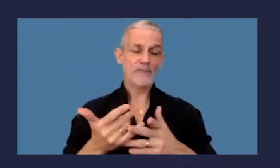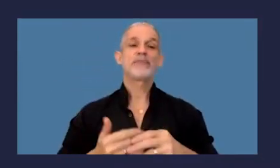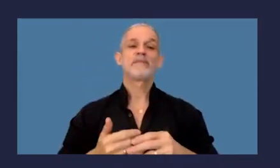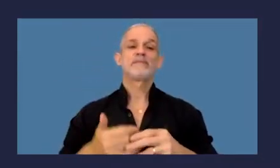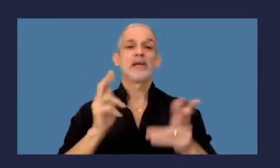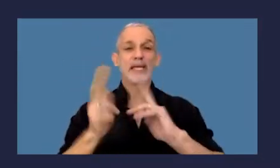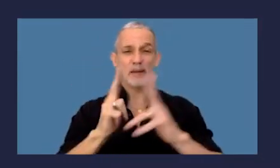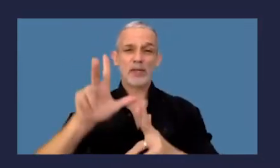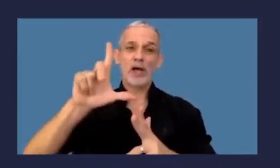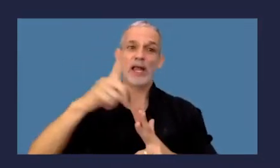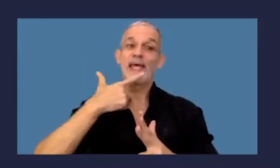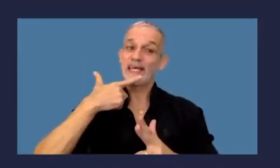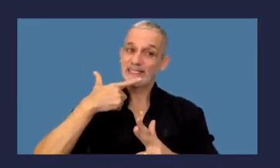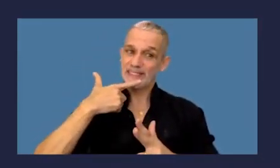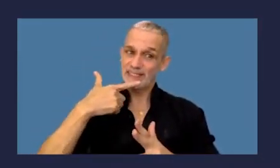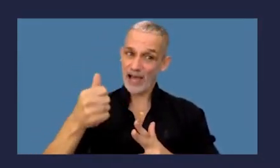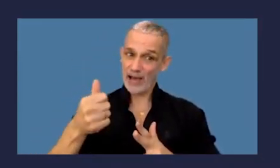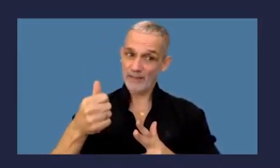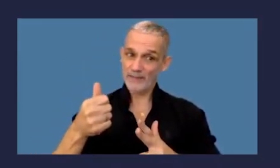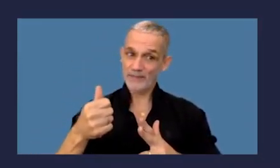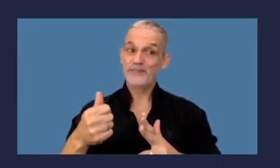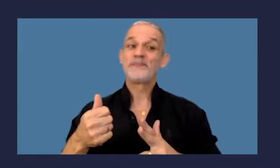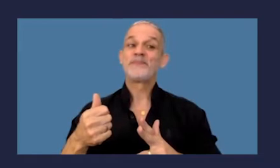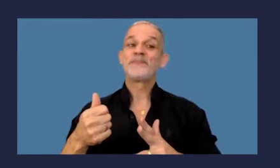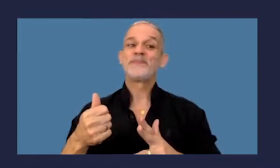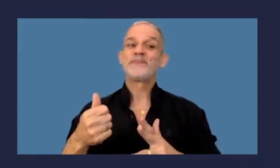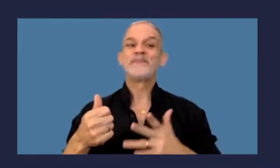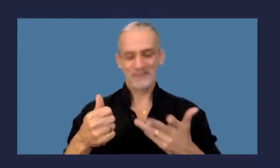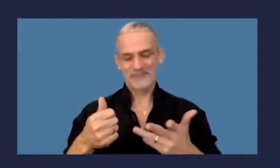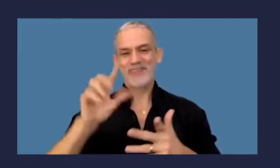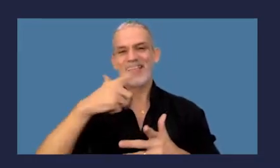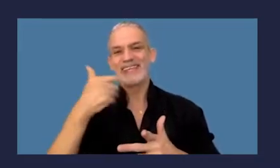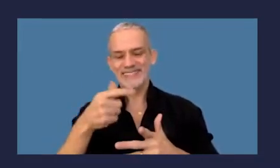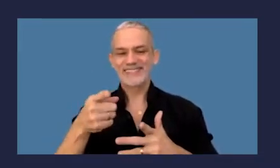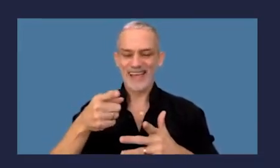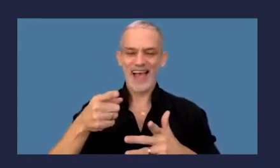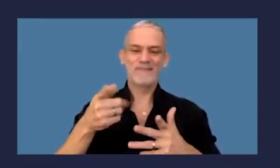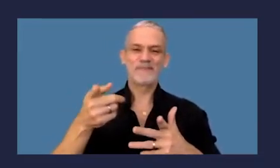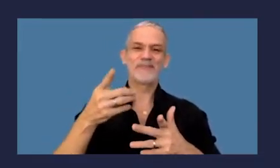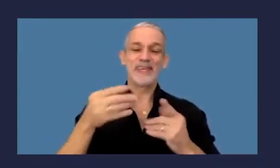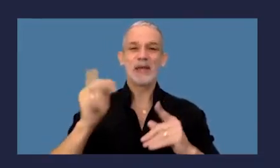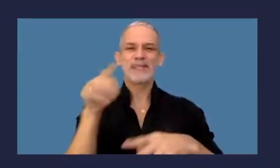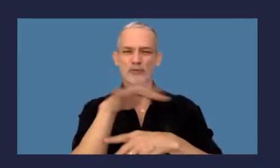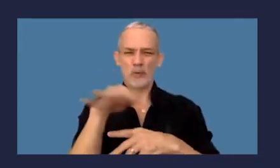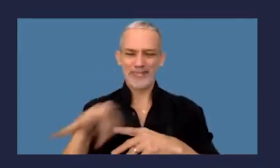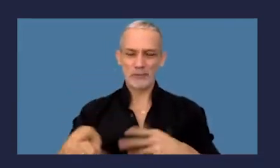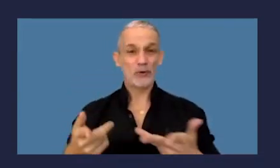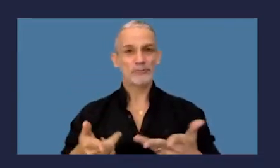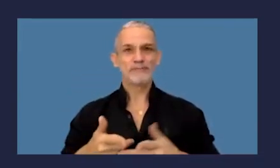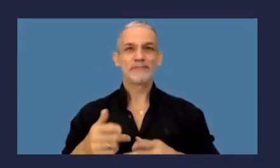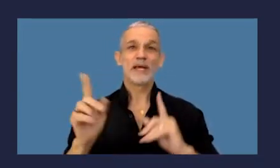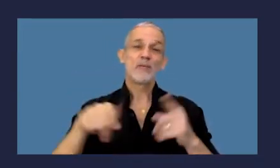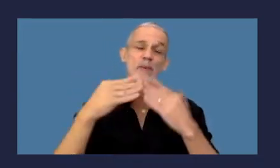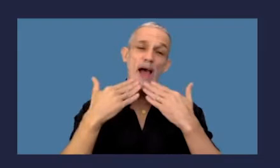el lenguaje de señas, perdón, y también contamos con subtítulos. Así que quiero